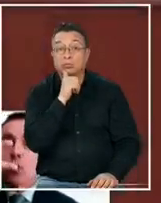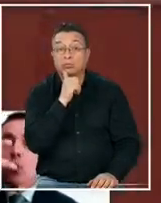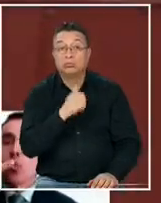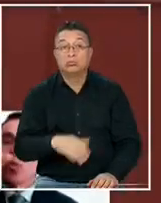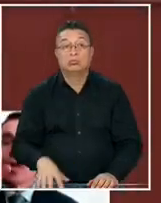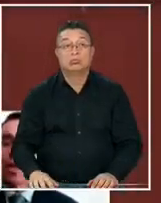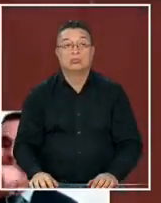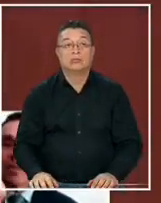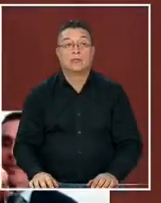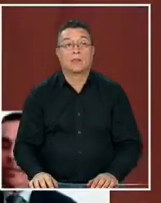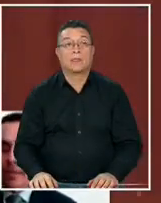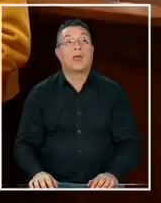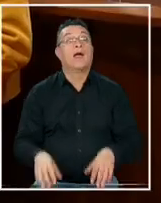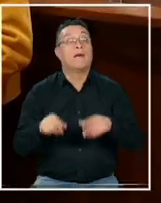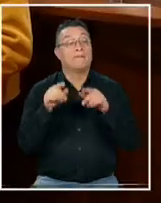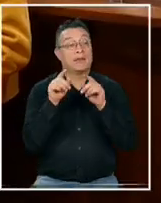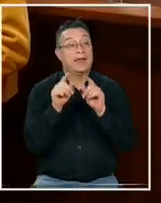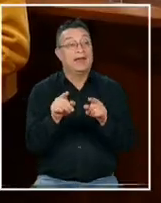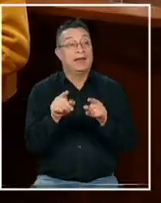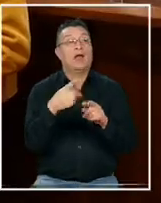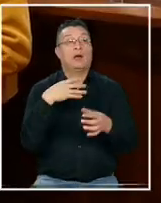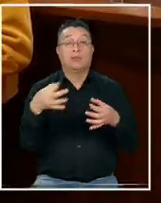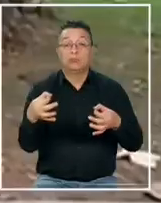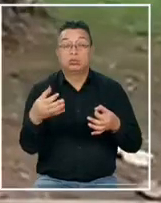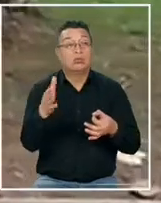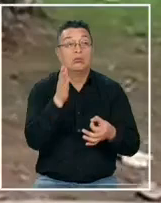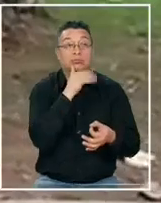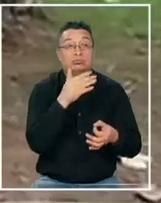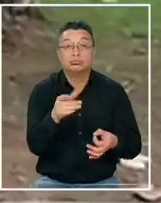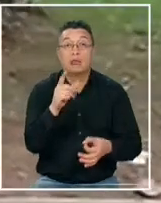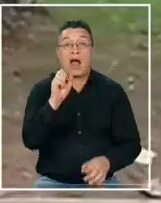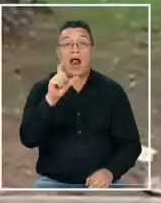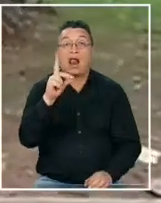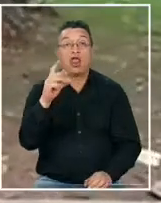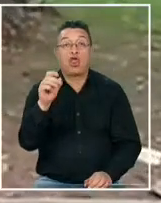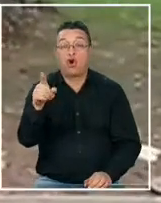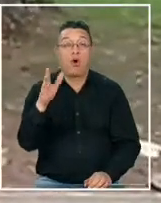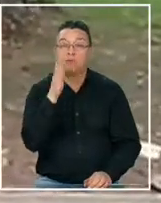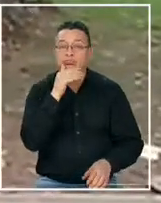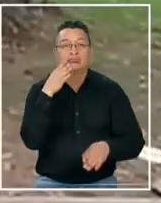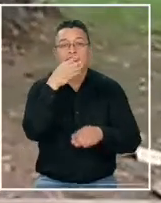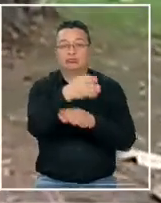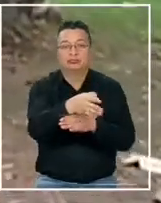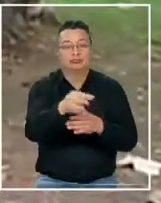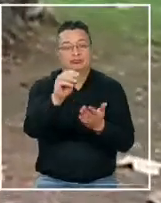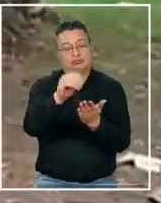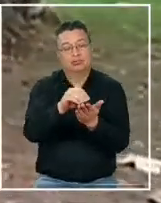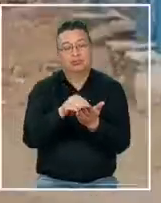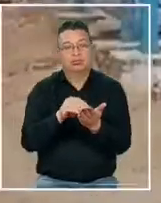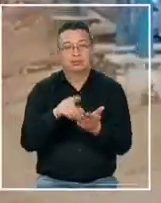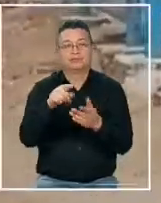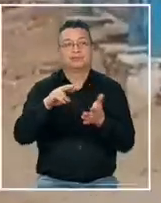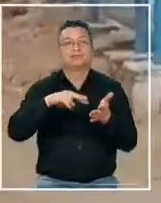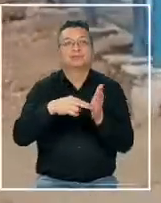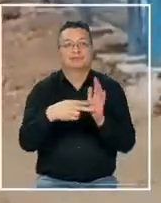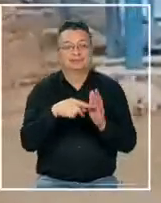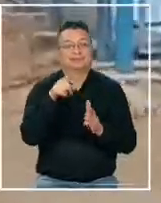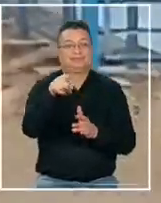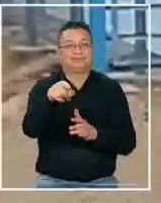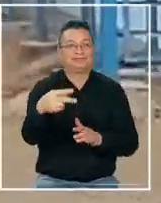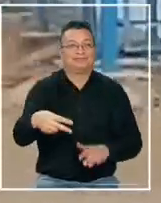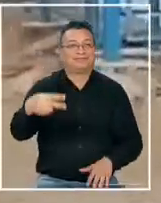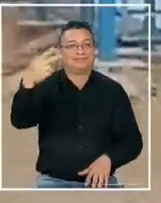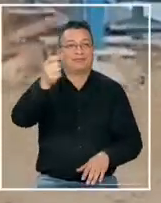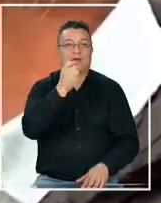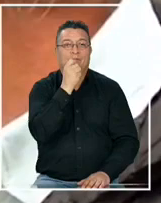La secretaria relatora se quedó con el acta en la mano. Aldo Sangüesa finalmente no llegó a la proclamación tras la polémica generada